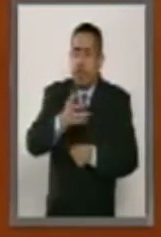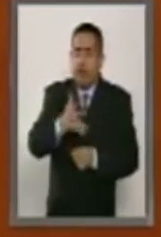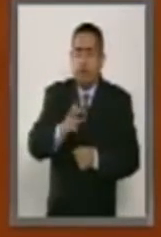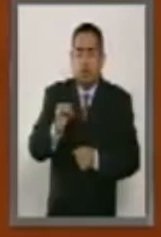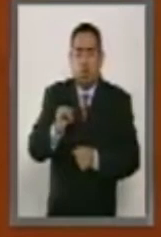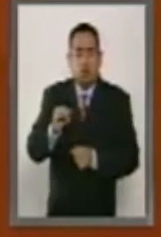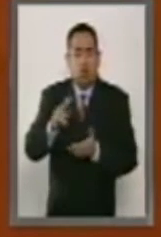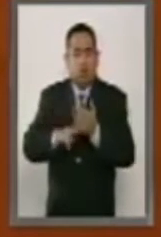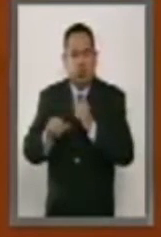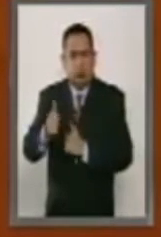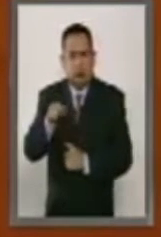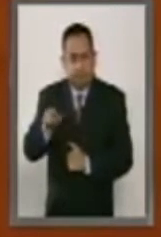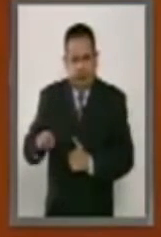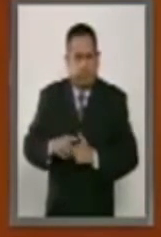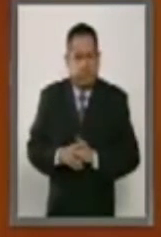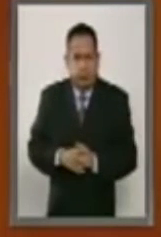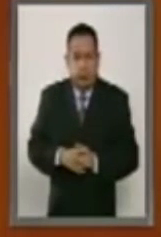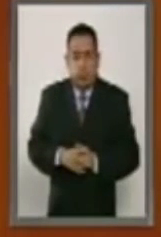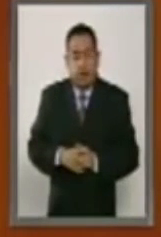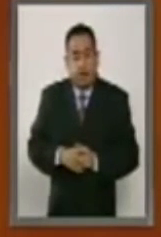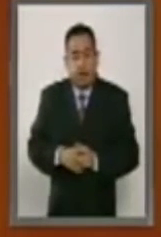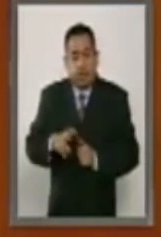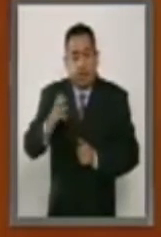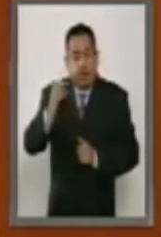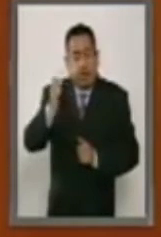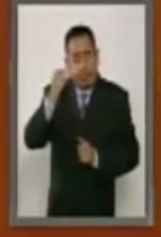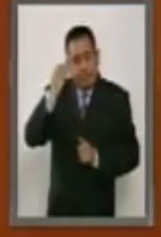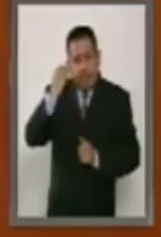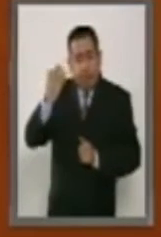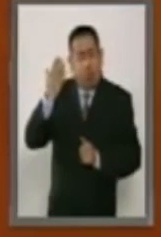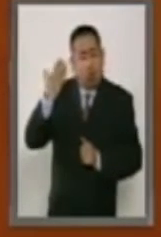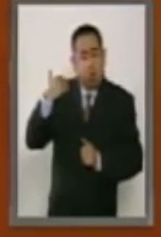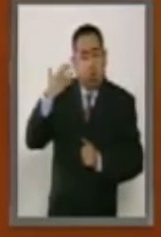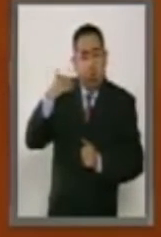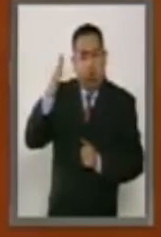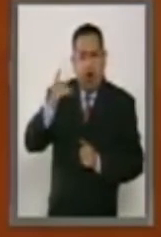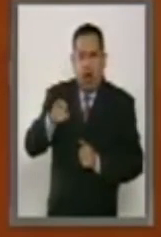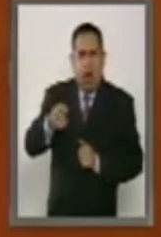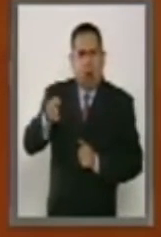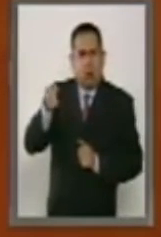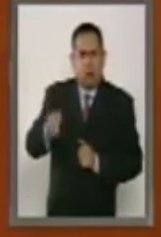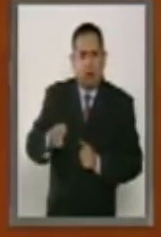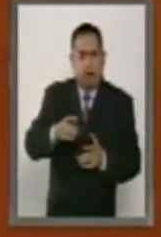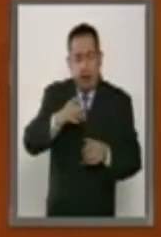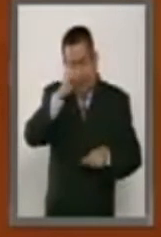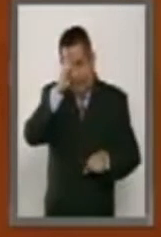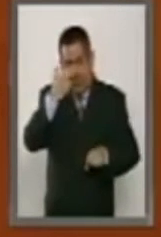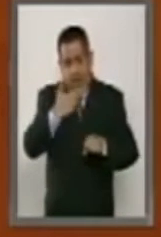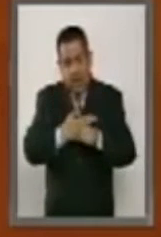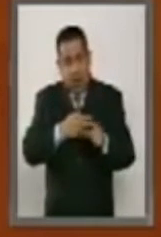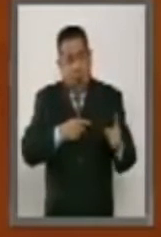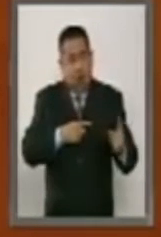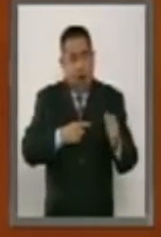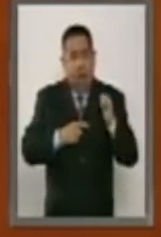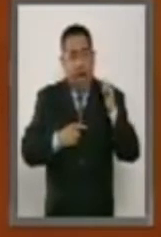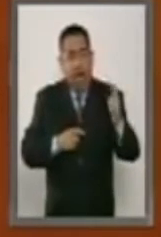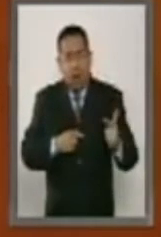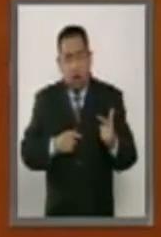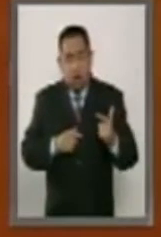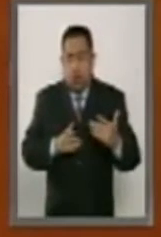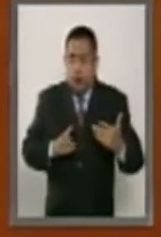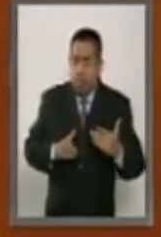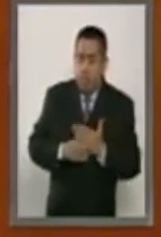ese año. En la época del régimen autoritario, los extranjeros que intervenían en los